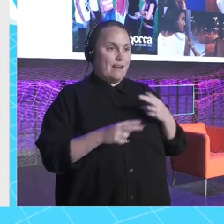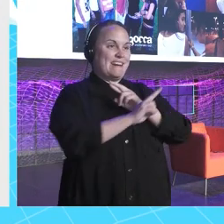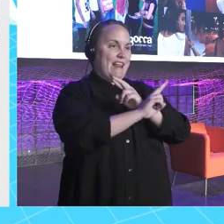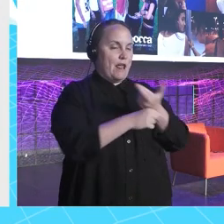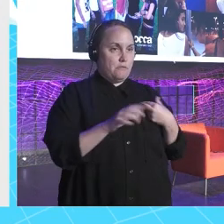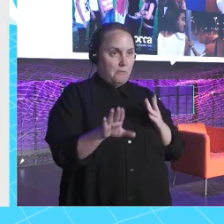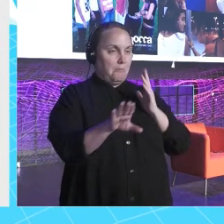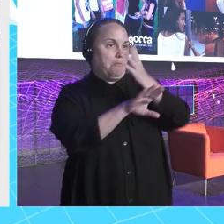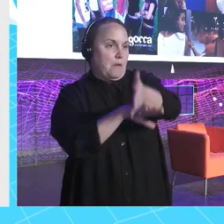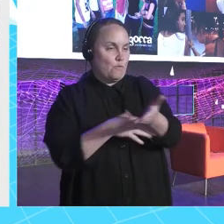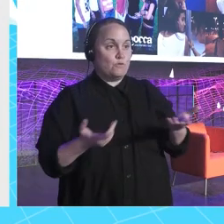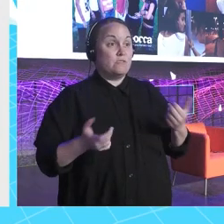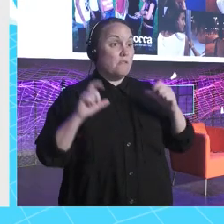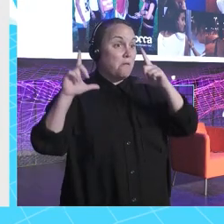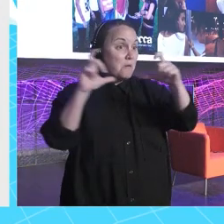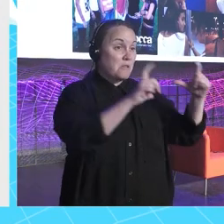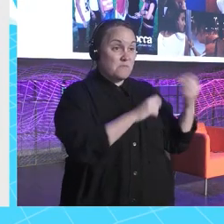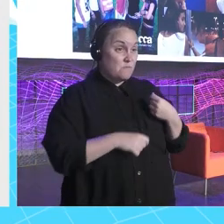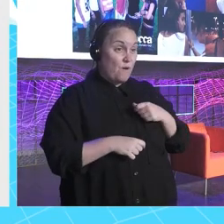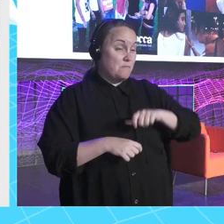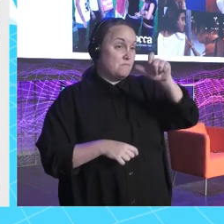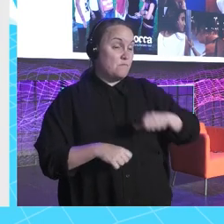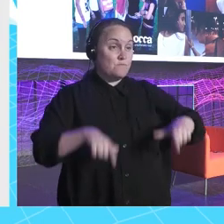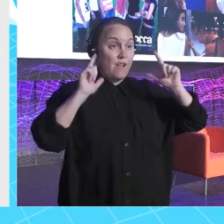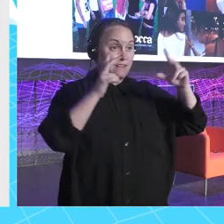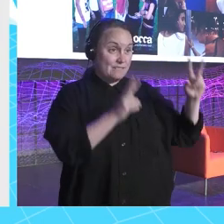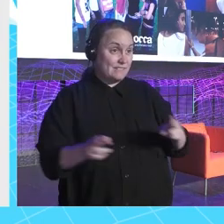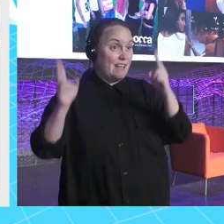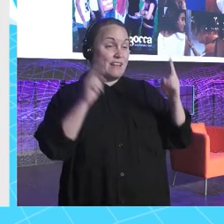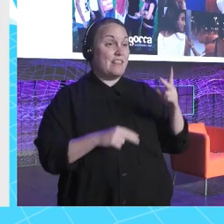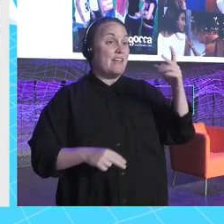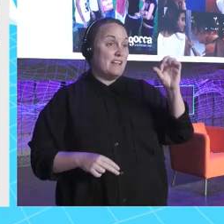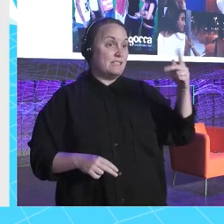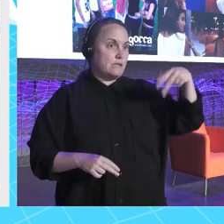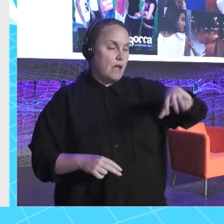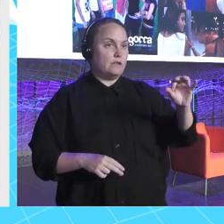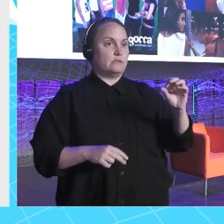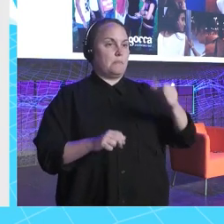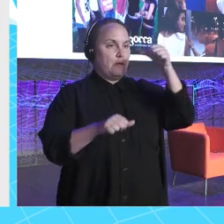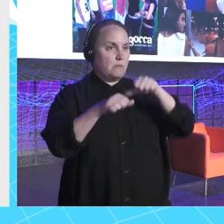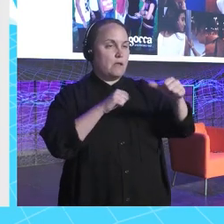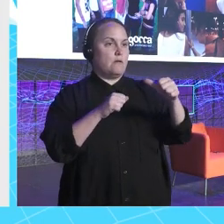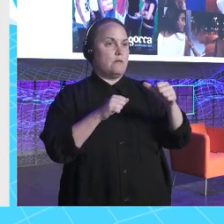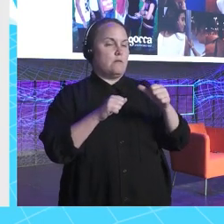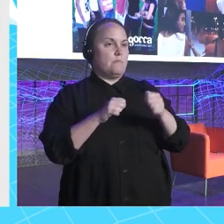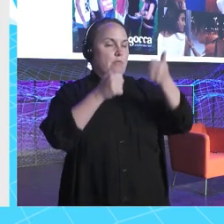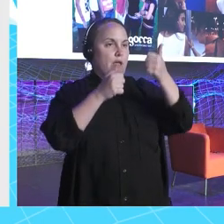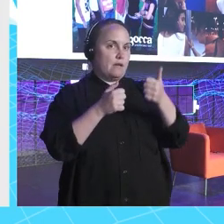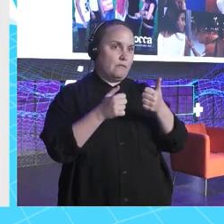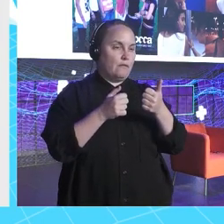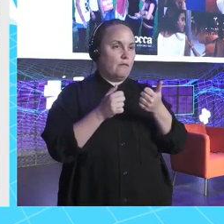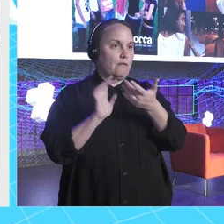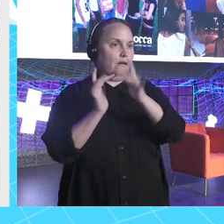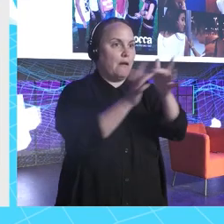Y ahí estuvimos haciendo una sesión de fotos de los de Skins, que eso luego nos abrió muchísimas puertas, conocimos a muchísima gente. O sea, todos los